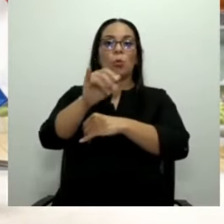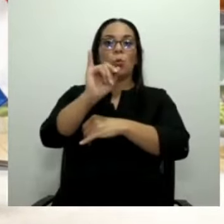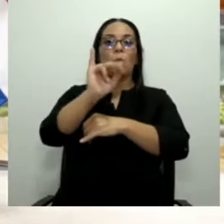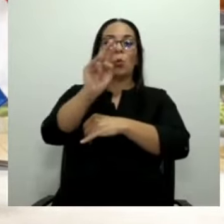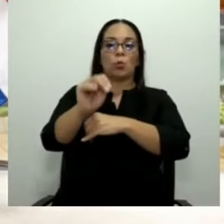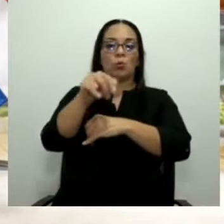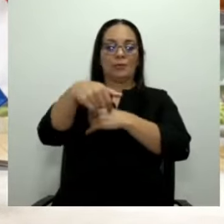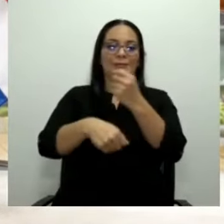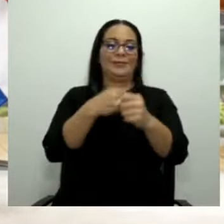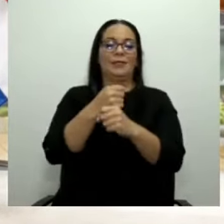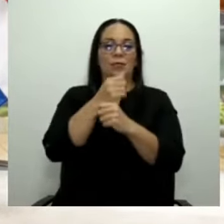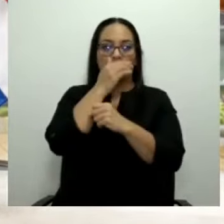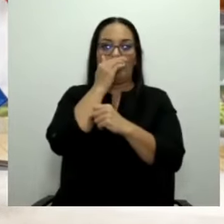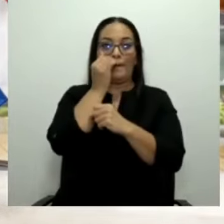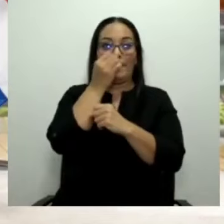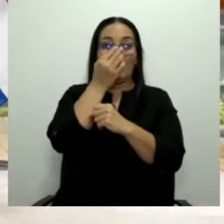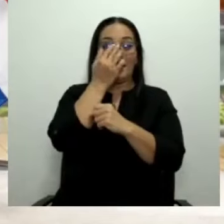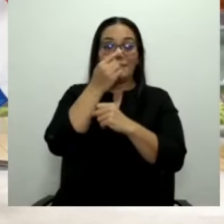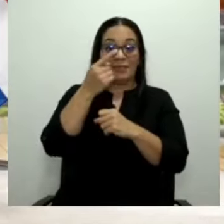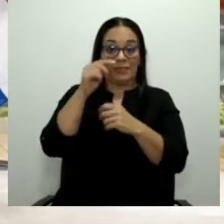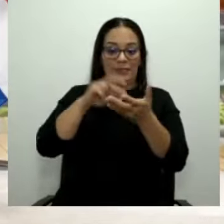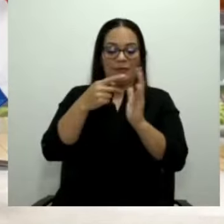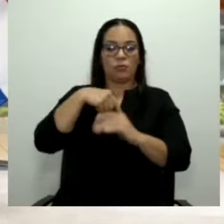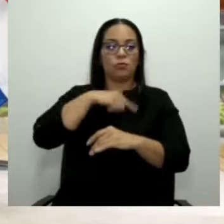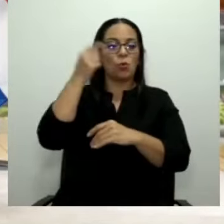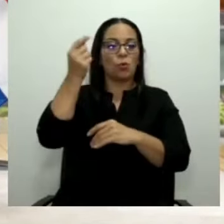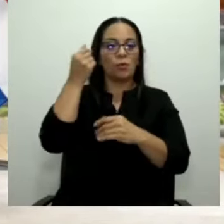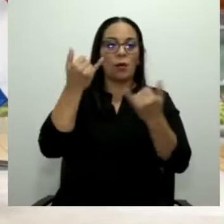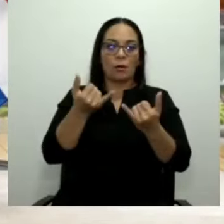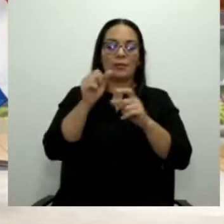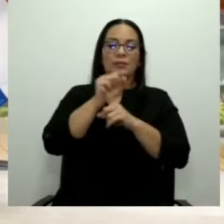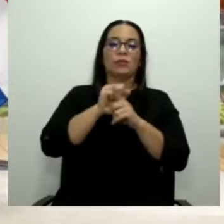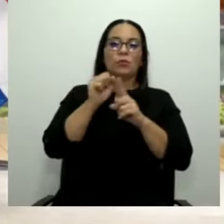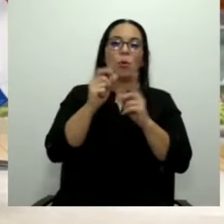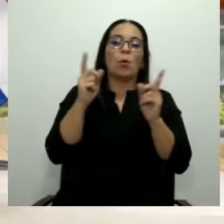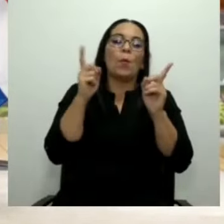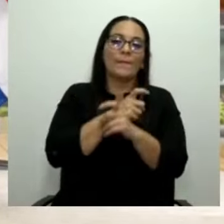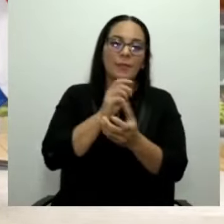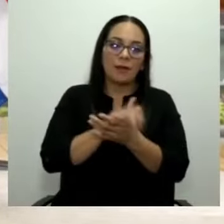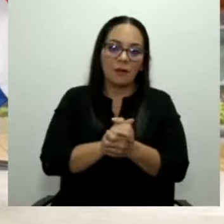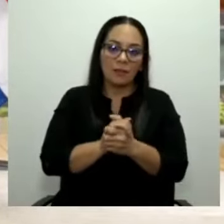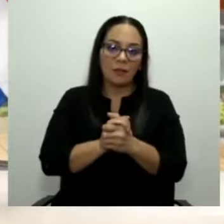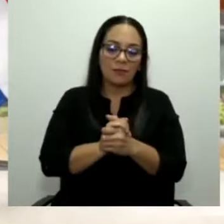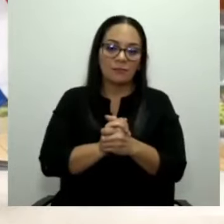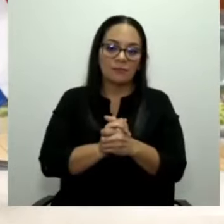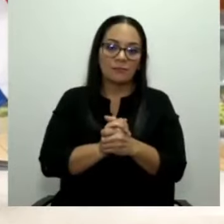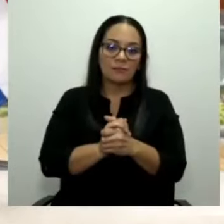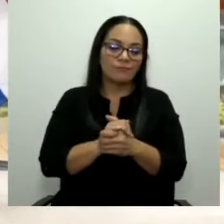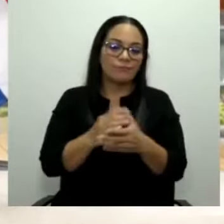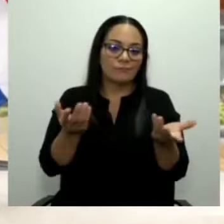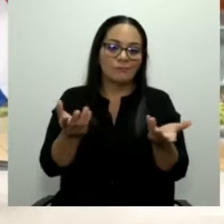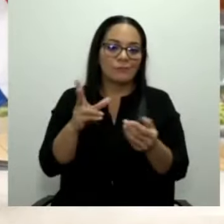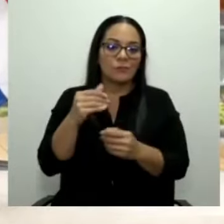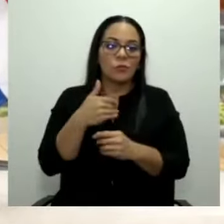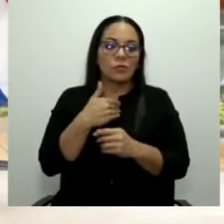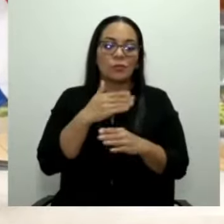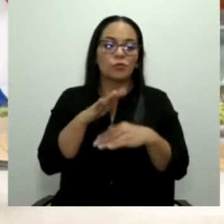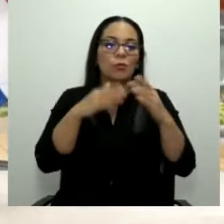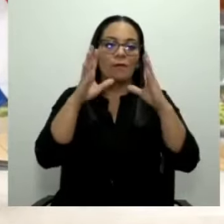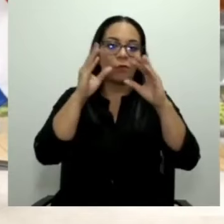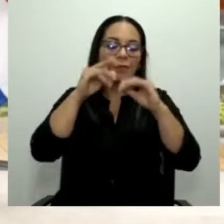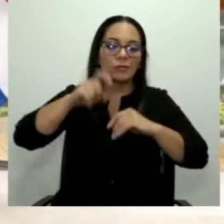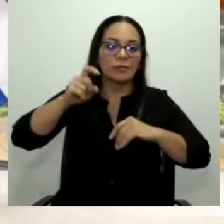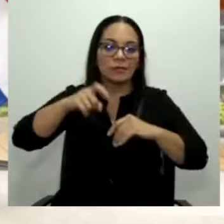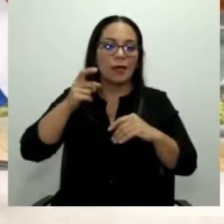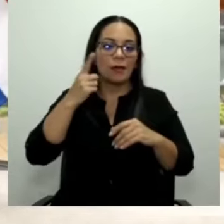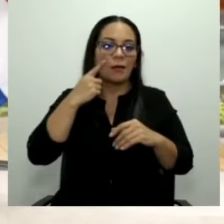Eso significa que nosotros como ejecutivos, ahora estamos en una situación muy complicada porque no tenemos toda la información necesaria para